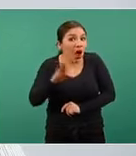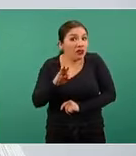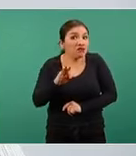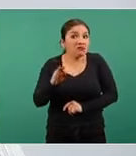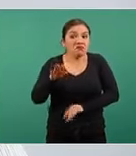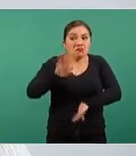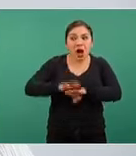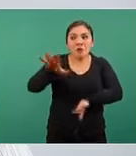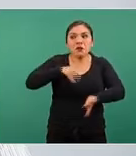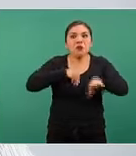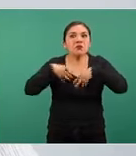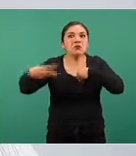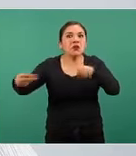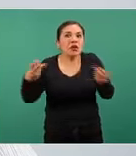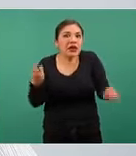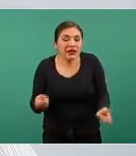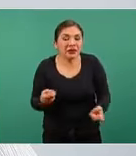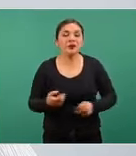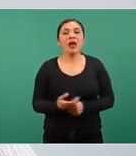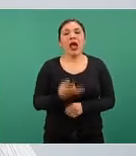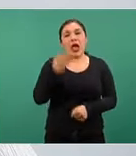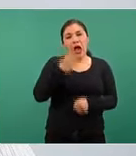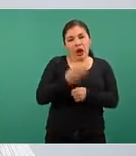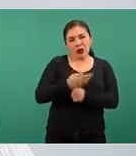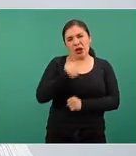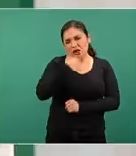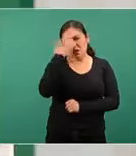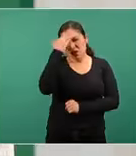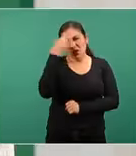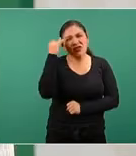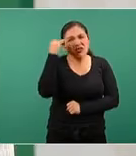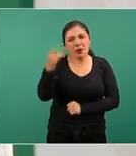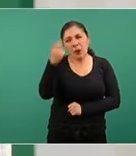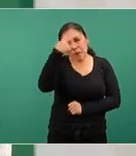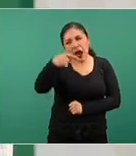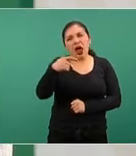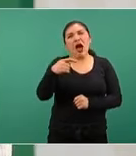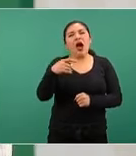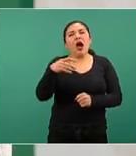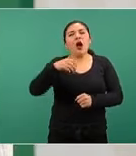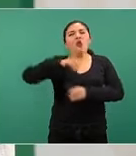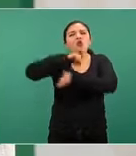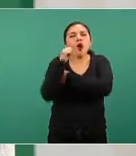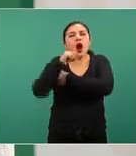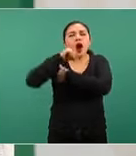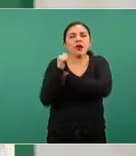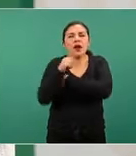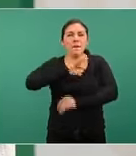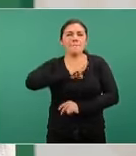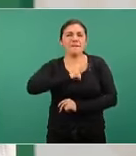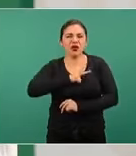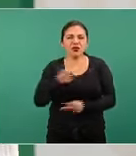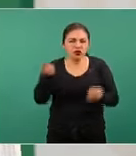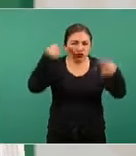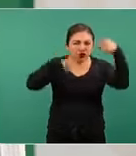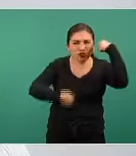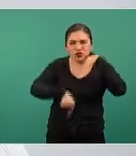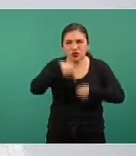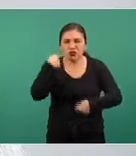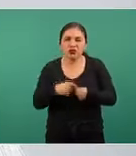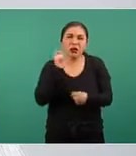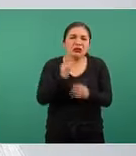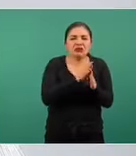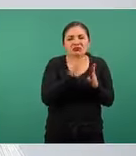contagiado. Conociendo los periodos de incubación de la enfermedad, que como hemos dicho fluctúan en la mayoría de las personas, entre